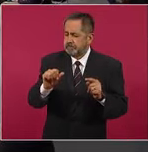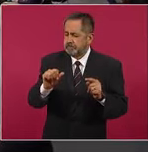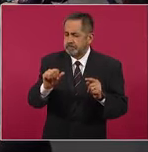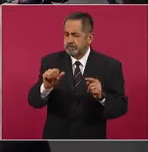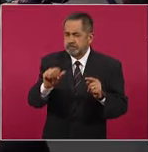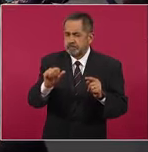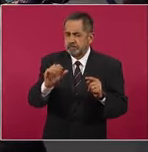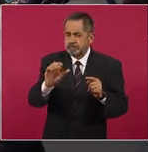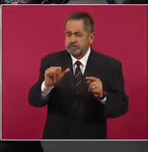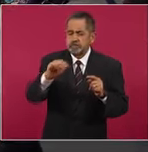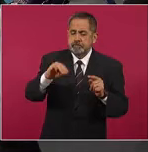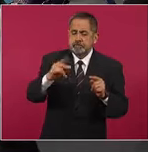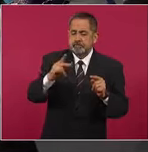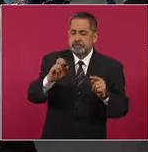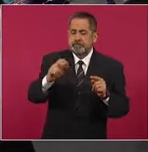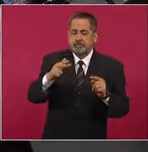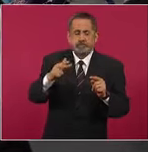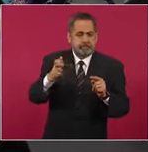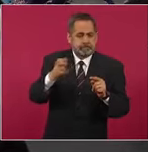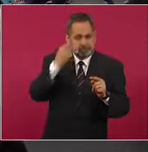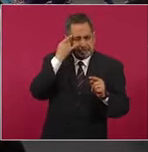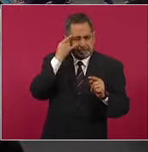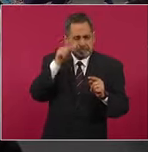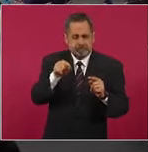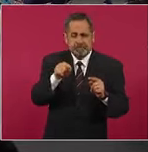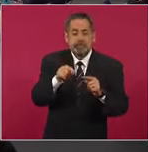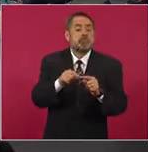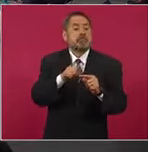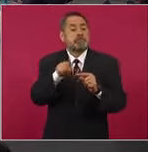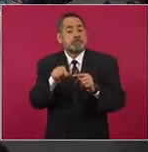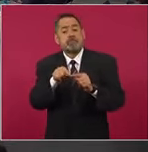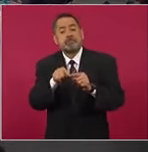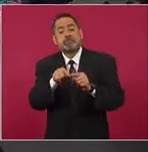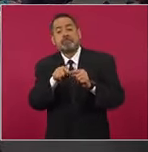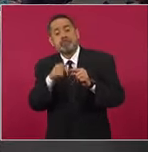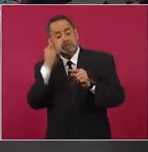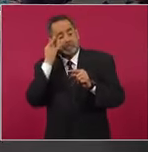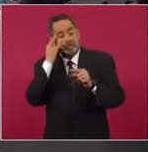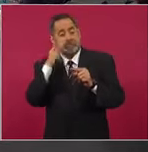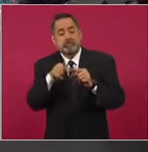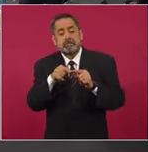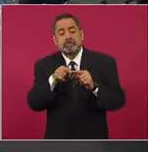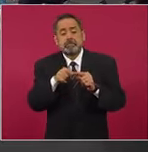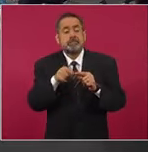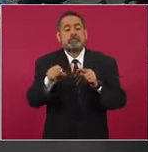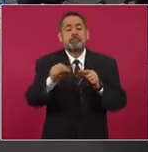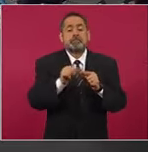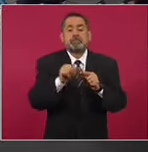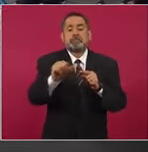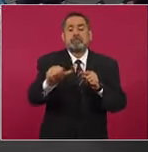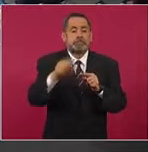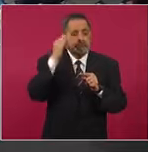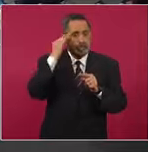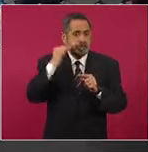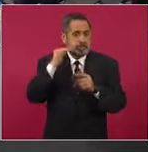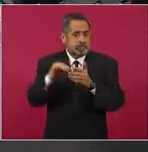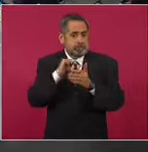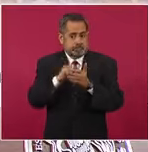Calquiní, Campeche, de Campeche, Mérida.